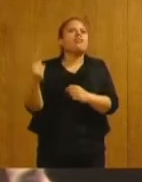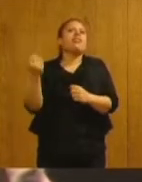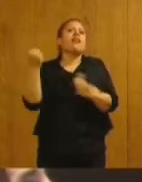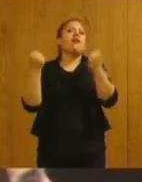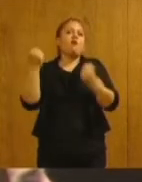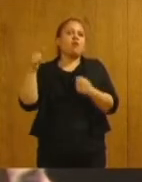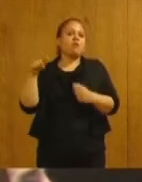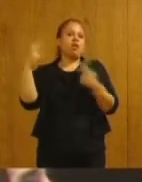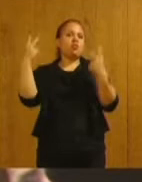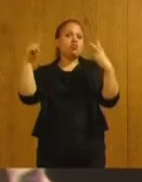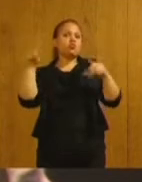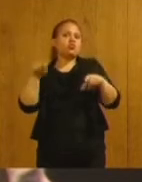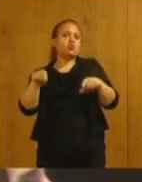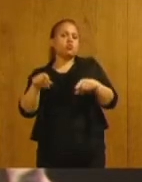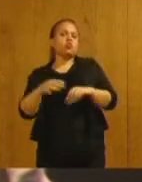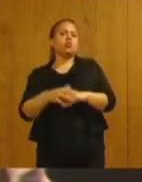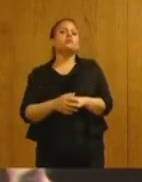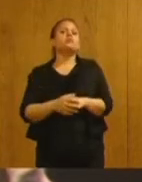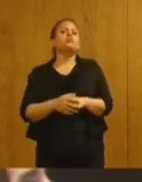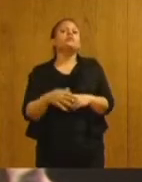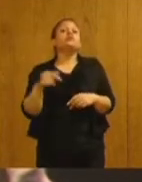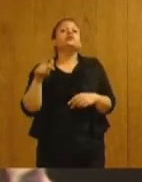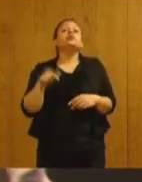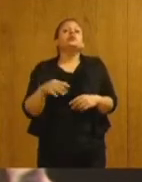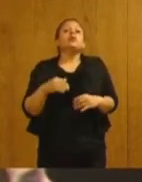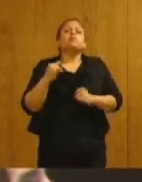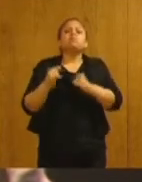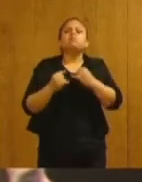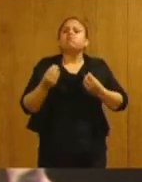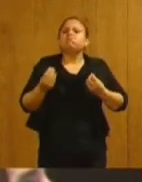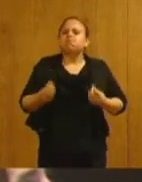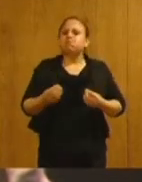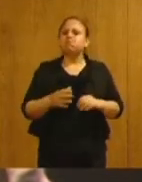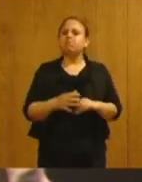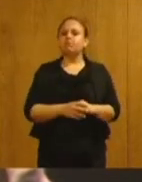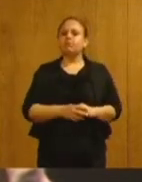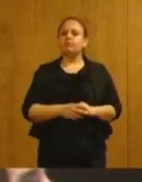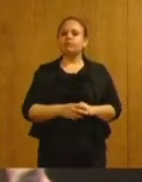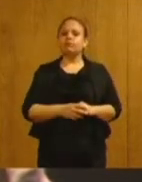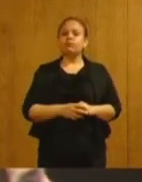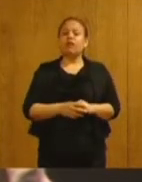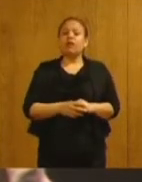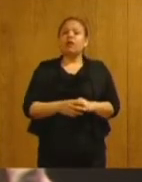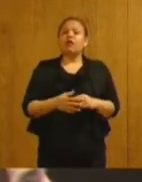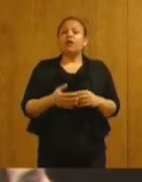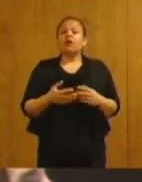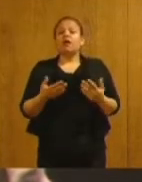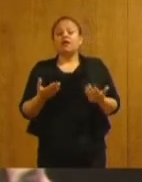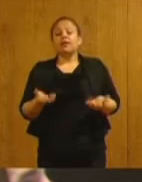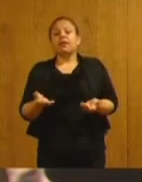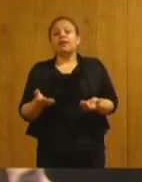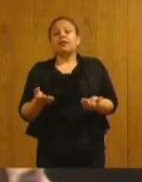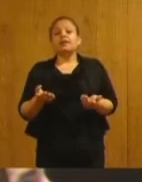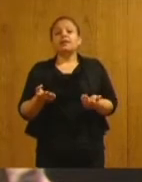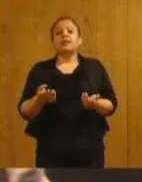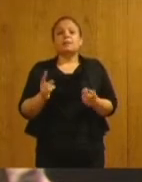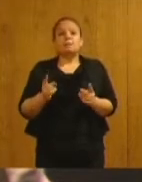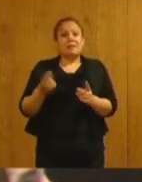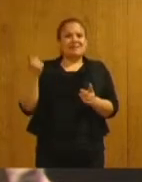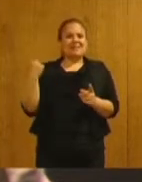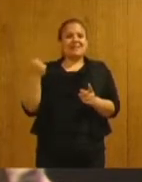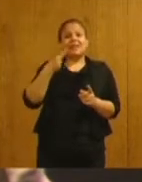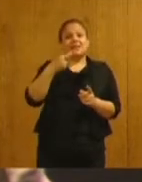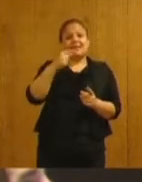Para ahondar en lo que significan estas medidas, podemos decir que implicará o implicó desde el 27,